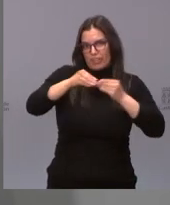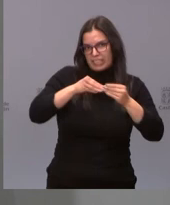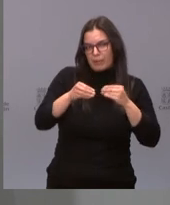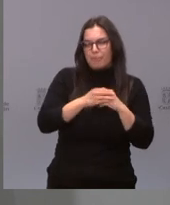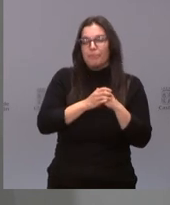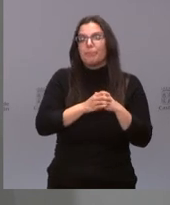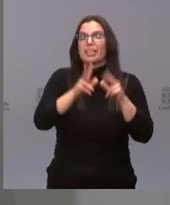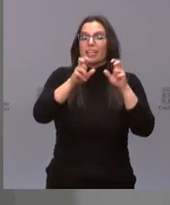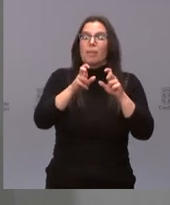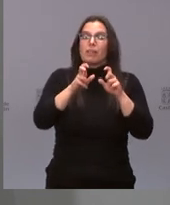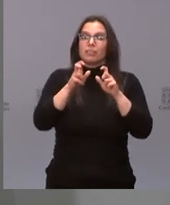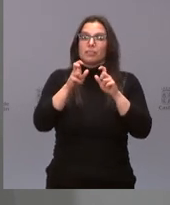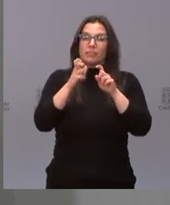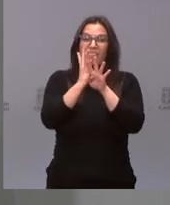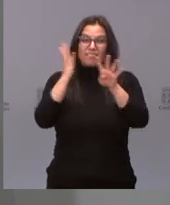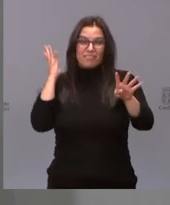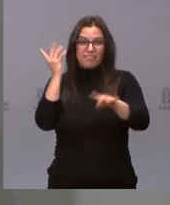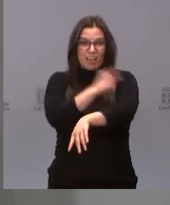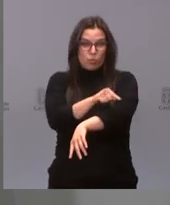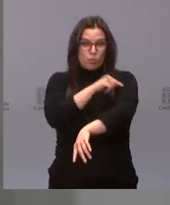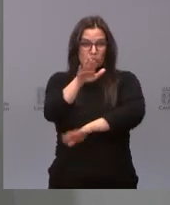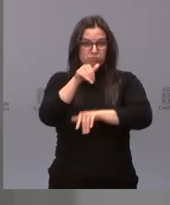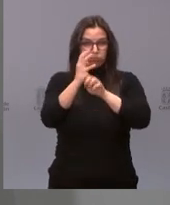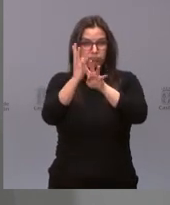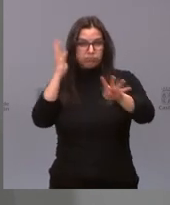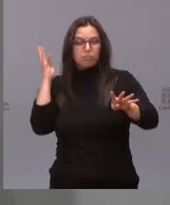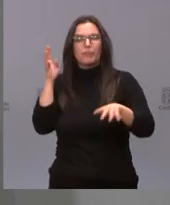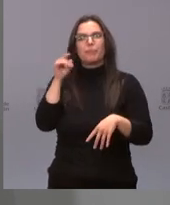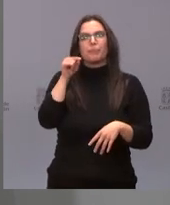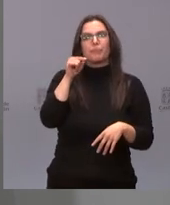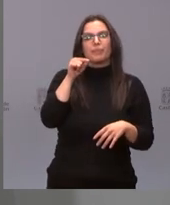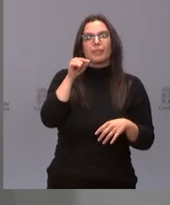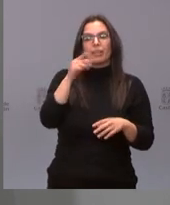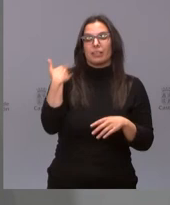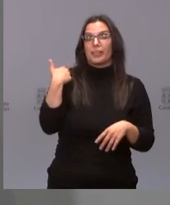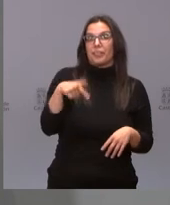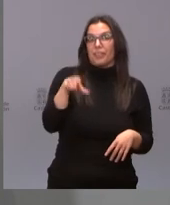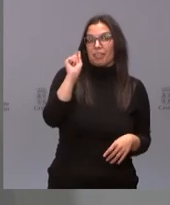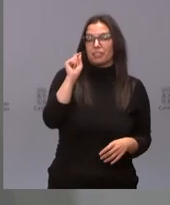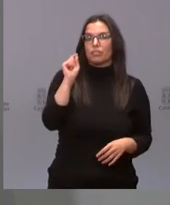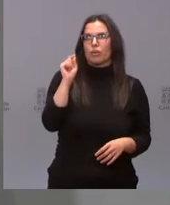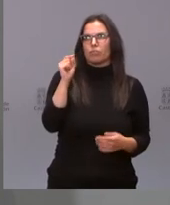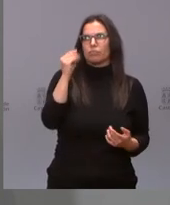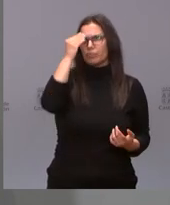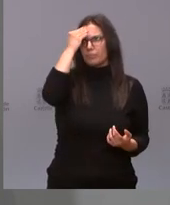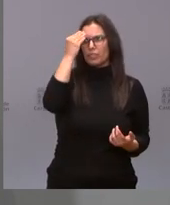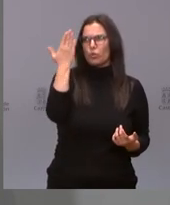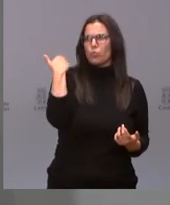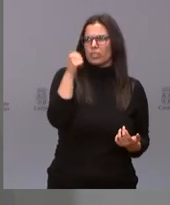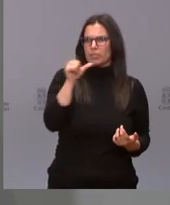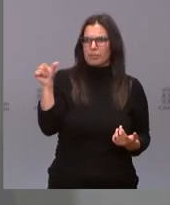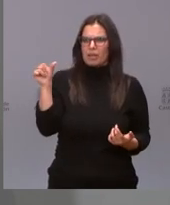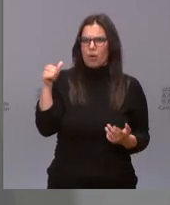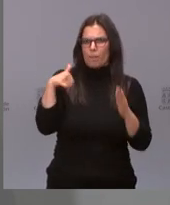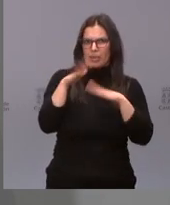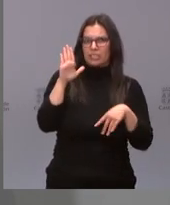pues es evidente que se tomó una decisión hace yo creo que una semana ya o